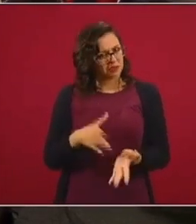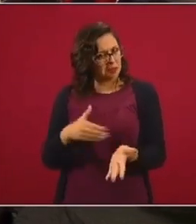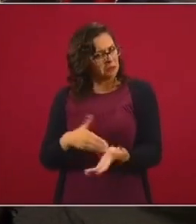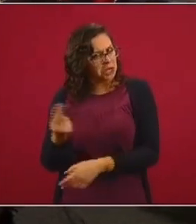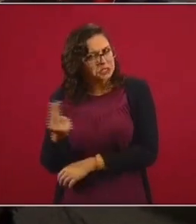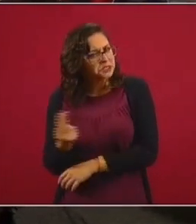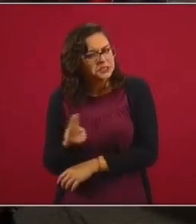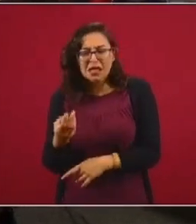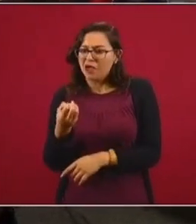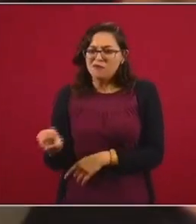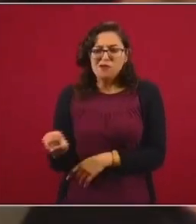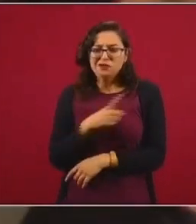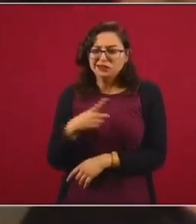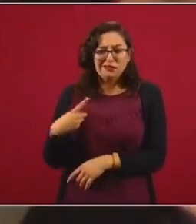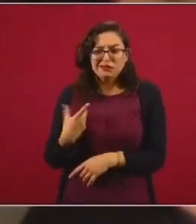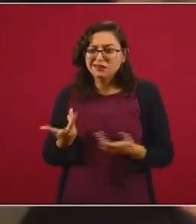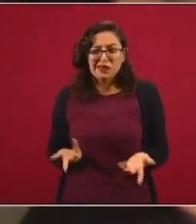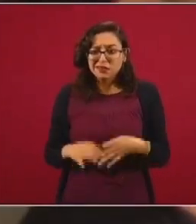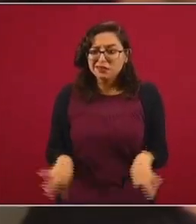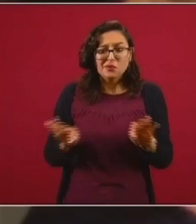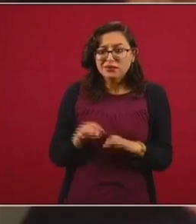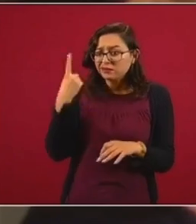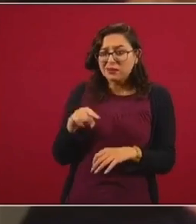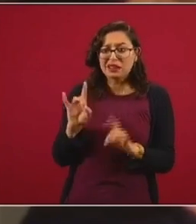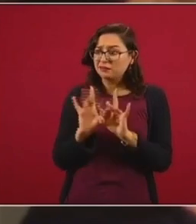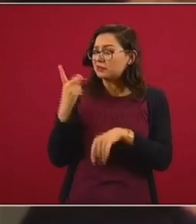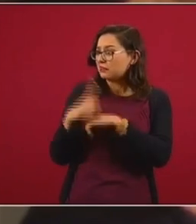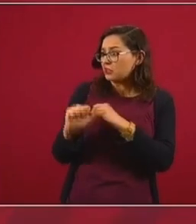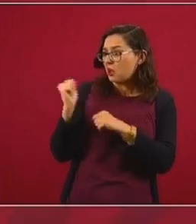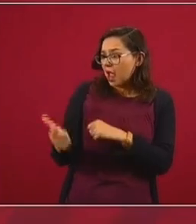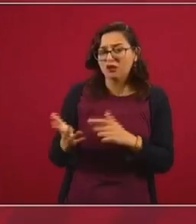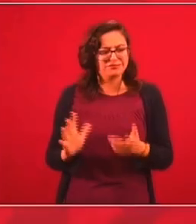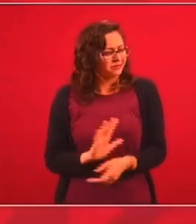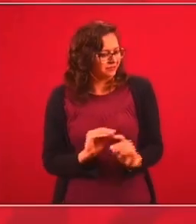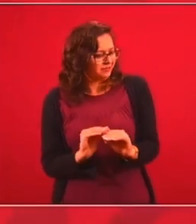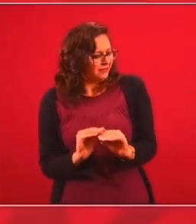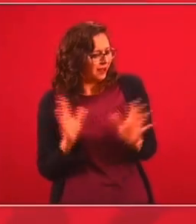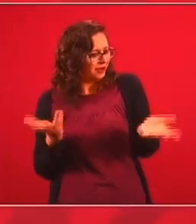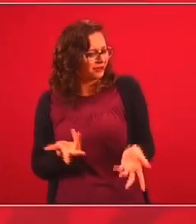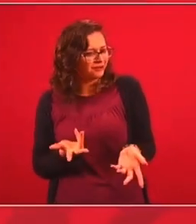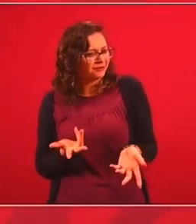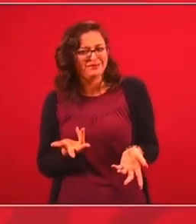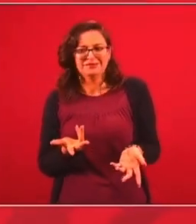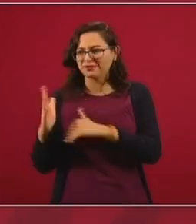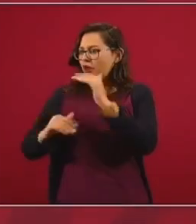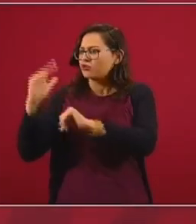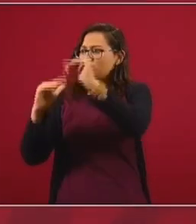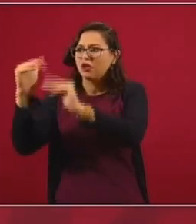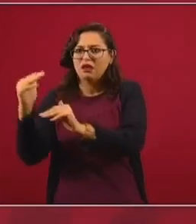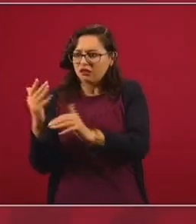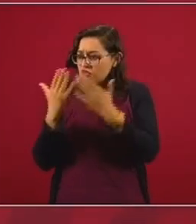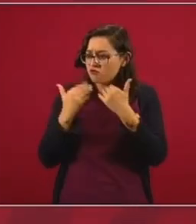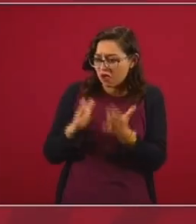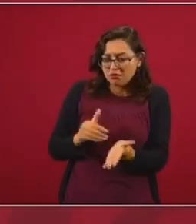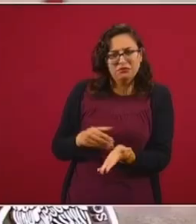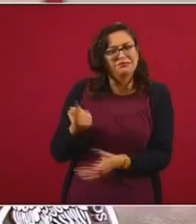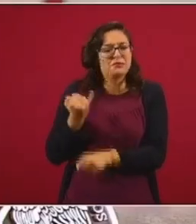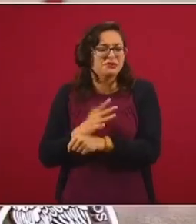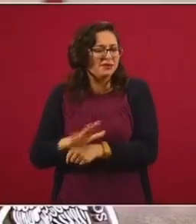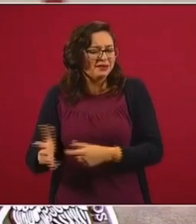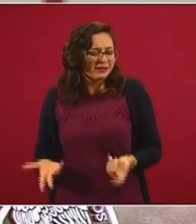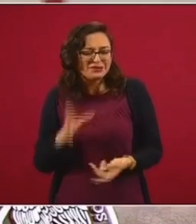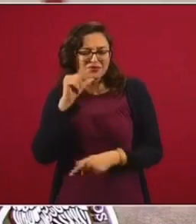porque ahí se explica todo y ahí se obliga a las empresas a aliviar los daños que causan. No se puede construir nada si no se cumple con la ley,